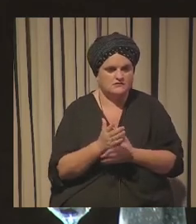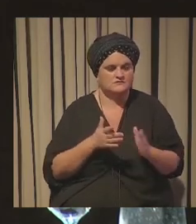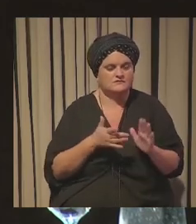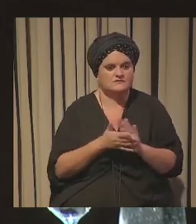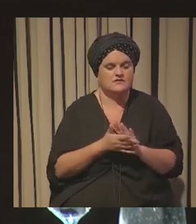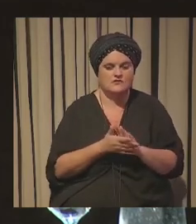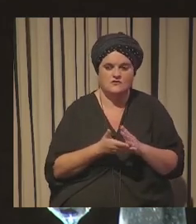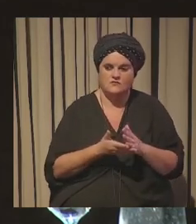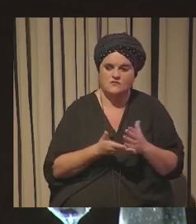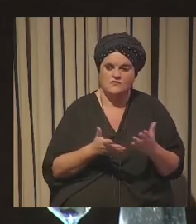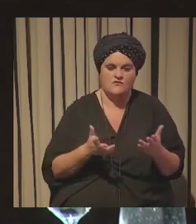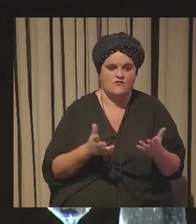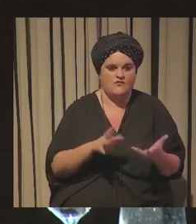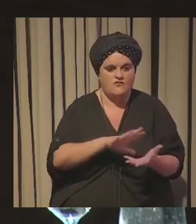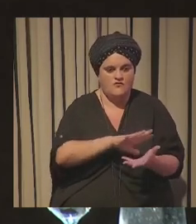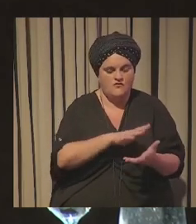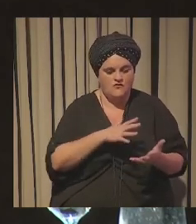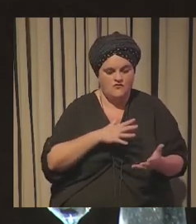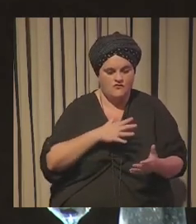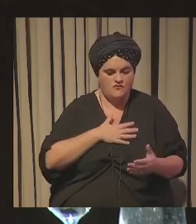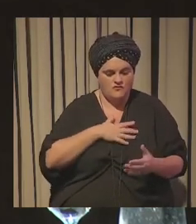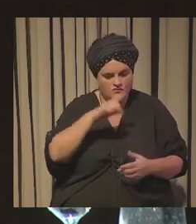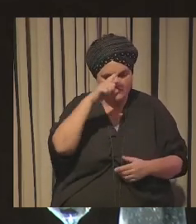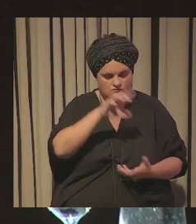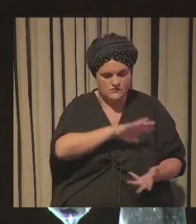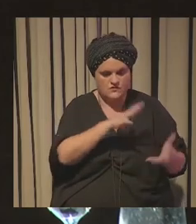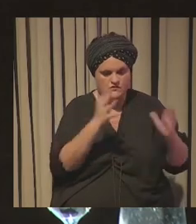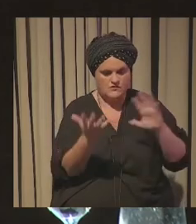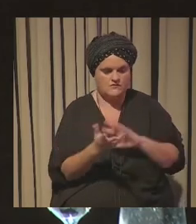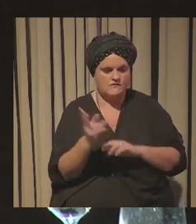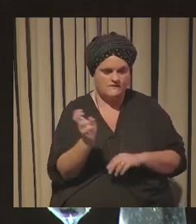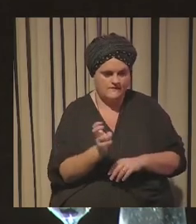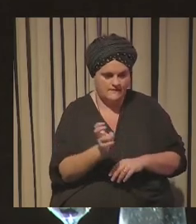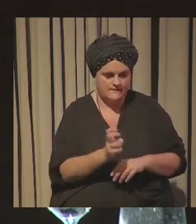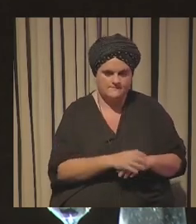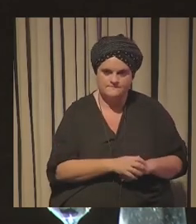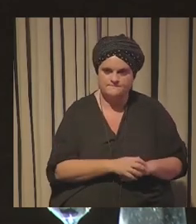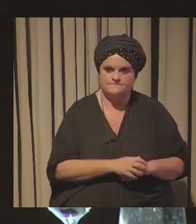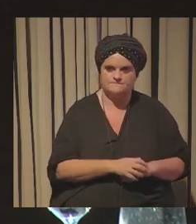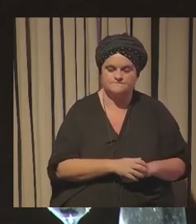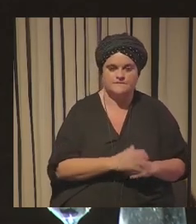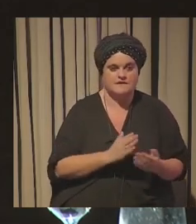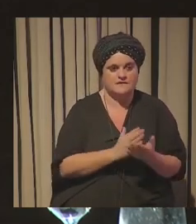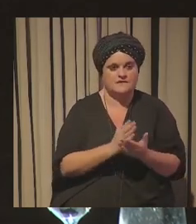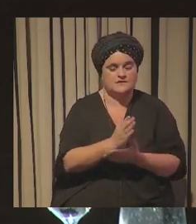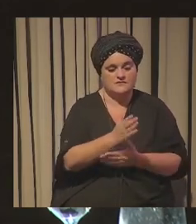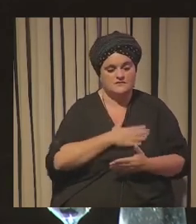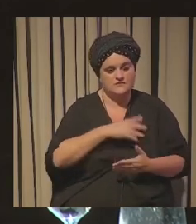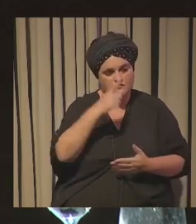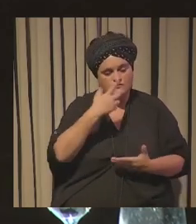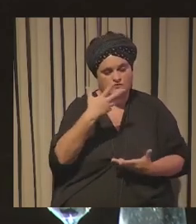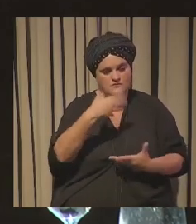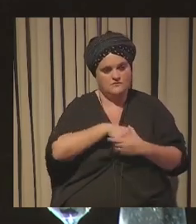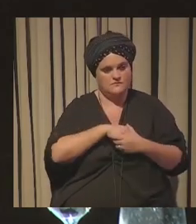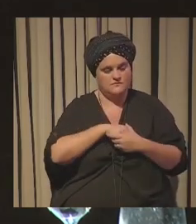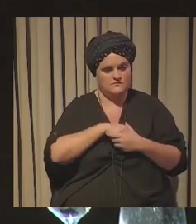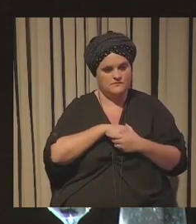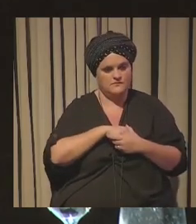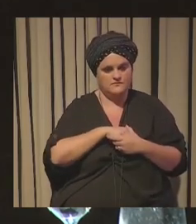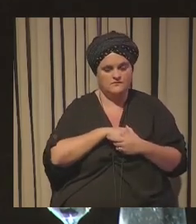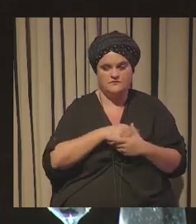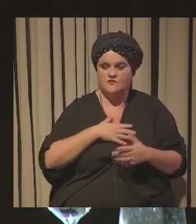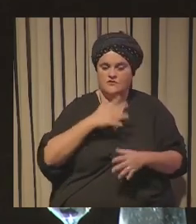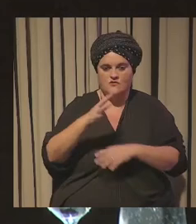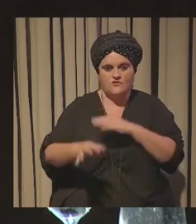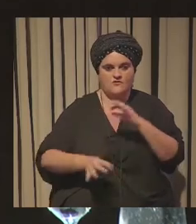transformador transformador dentro de nuestra propia cultura o sea podríamos decir que las tendencias forman parte de nuestra cultura y nos ayudan también a proyectarnos como